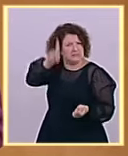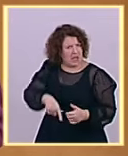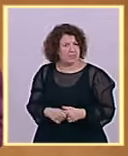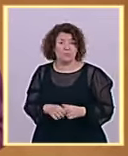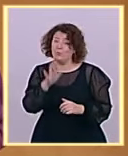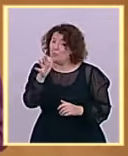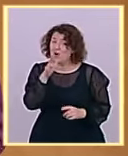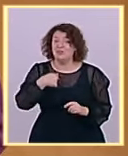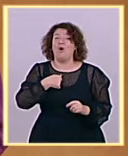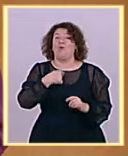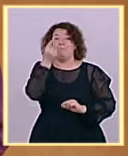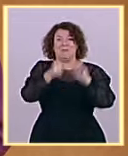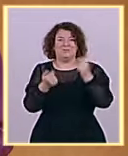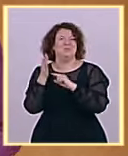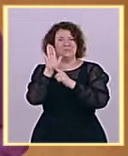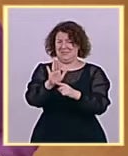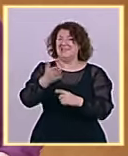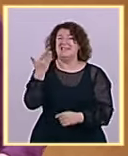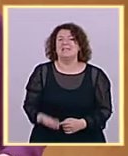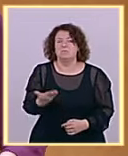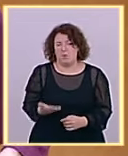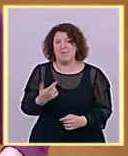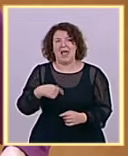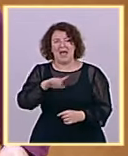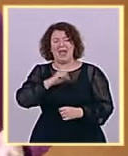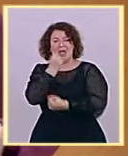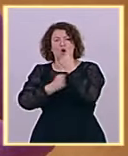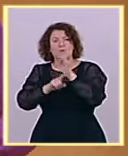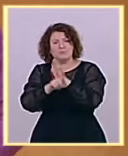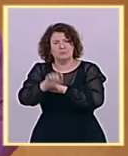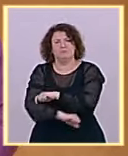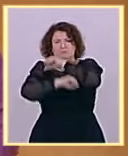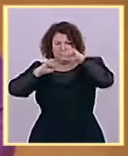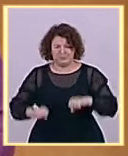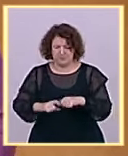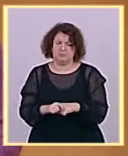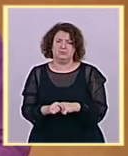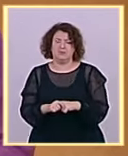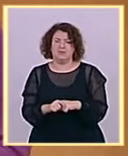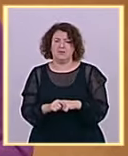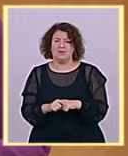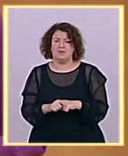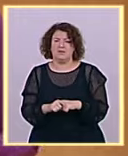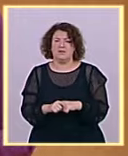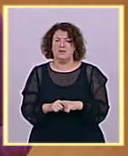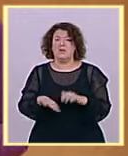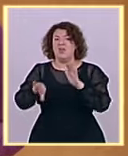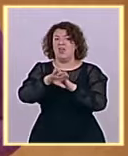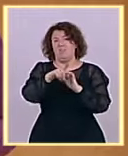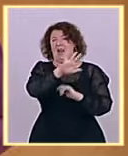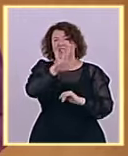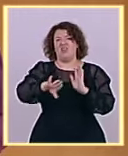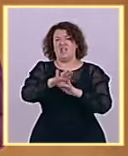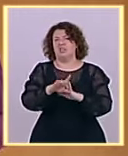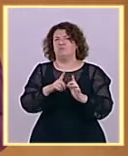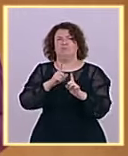ese crecimiento compartido en el que la derecha se opone. Le hablaba usted, señoría, y no me importa hacerle